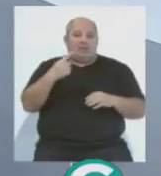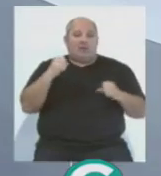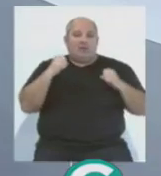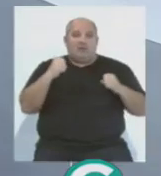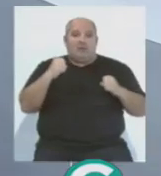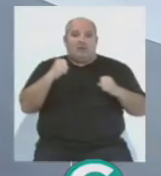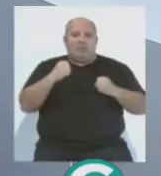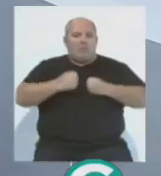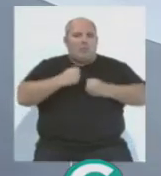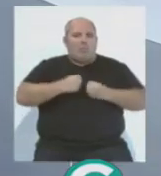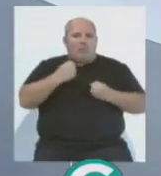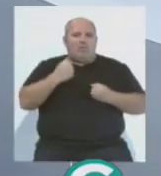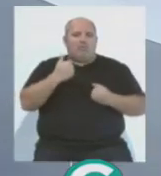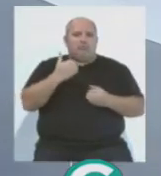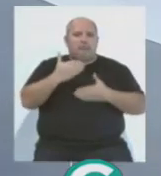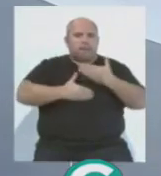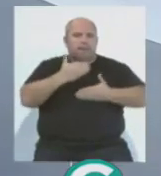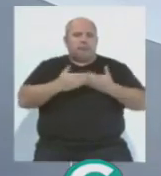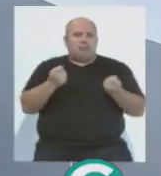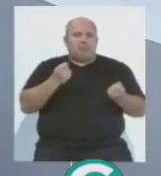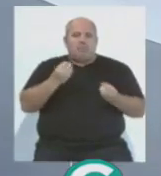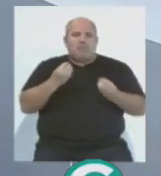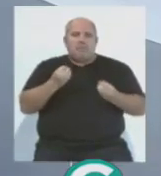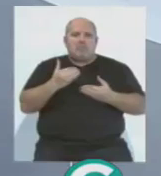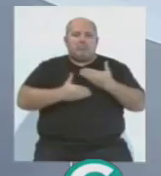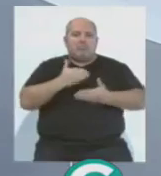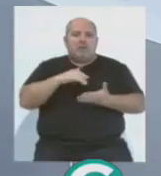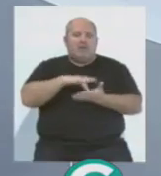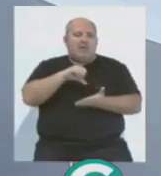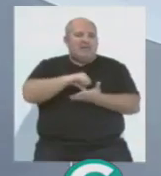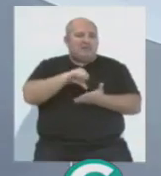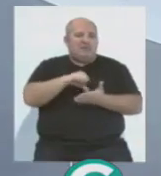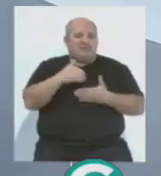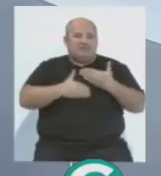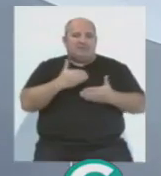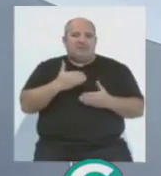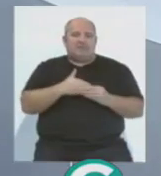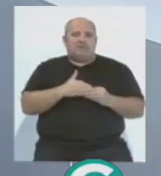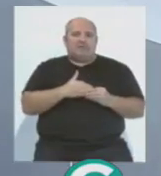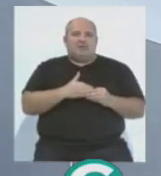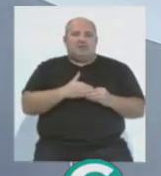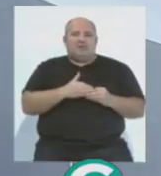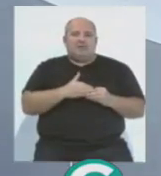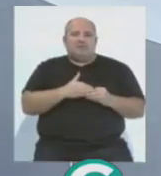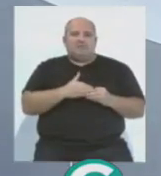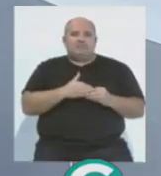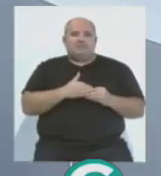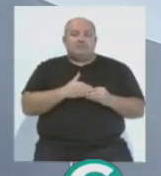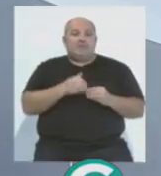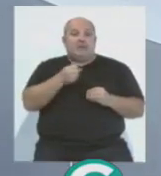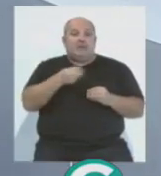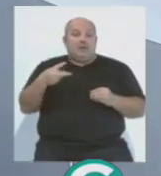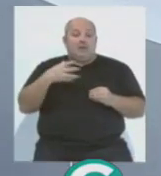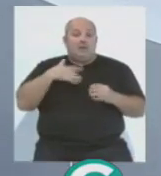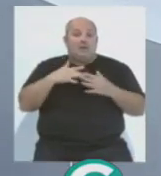entrenamientos, los jugadores van, le pegan, controlan el balón de cualquier manera, centran de cualquier manera, rematan de cualquier manera, y luego